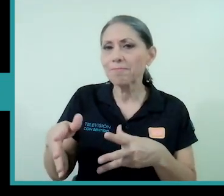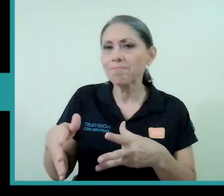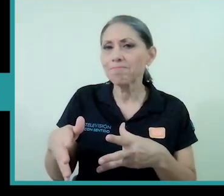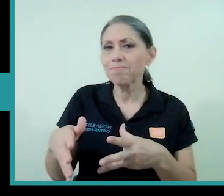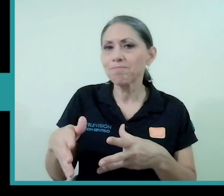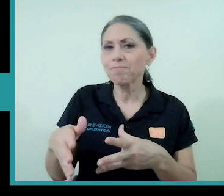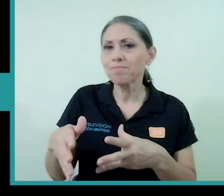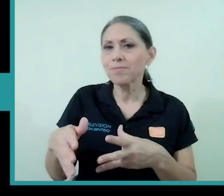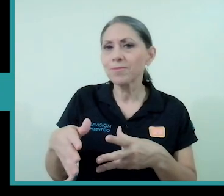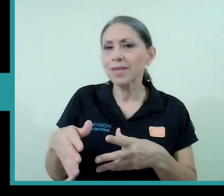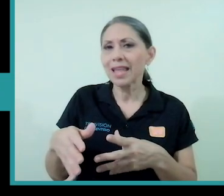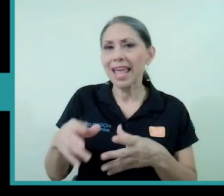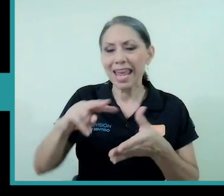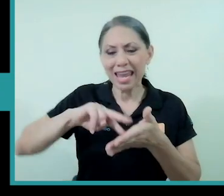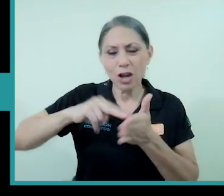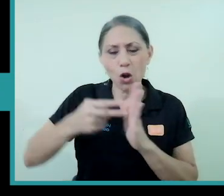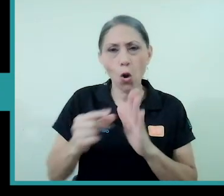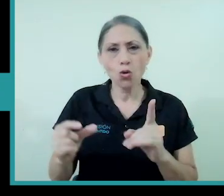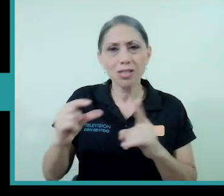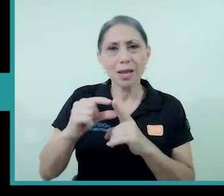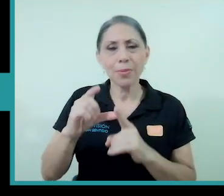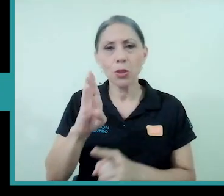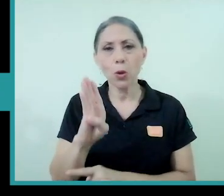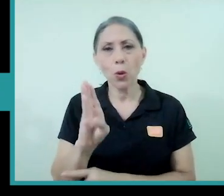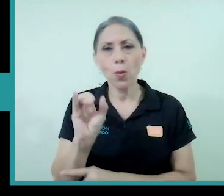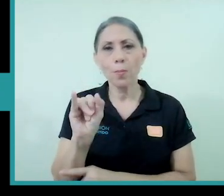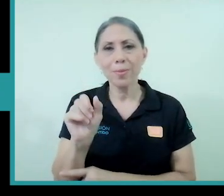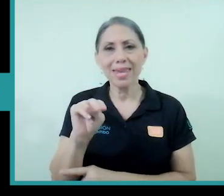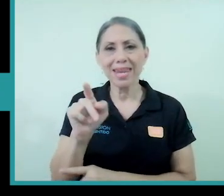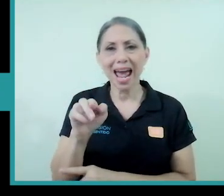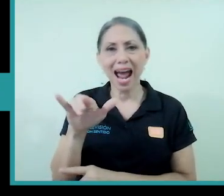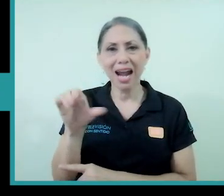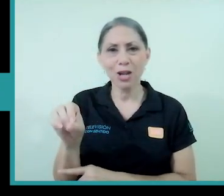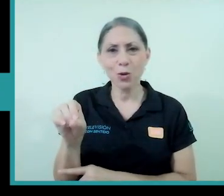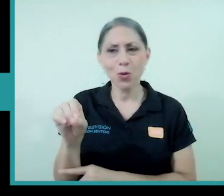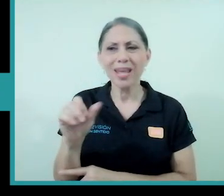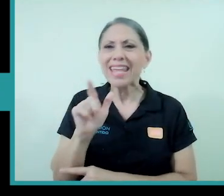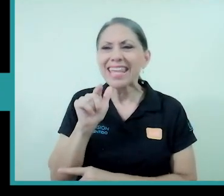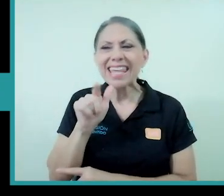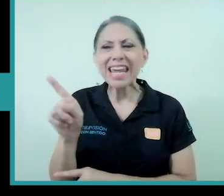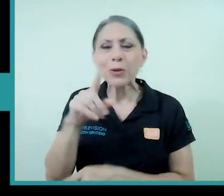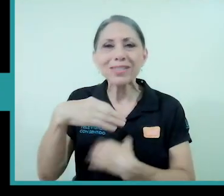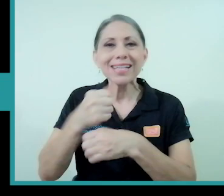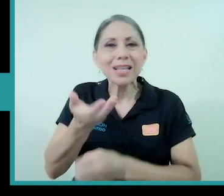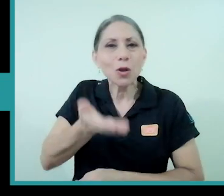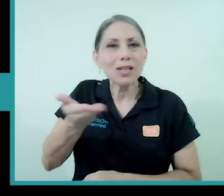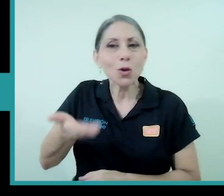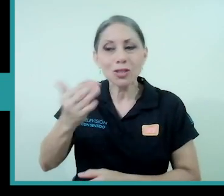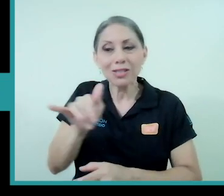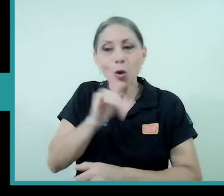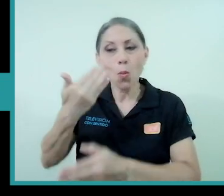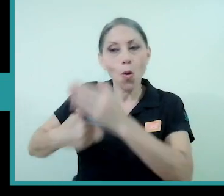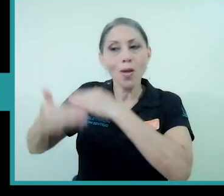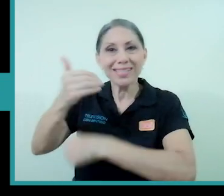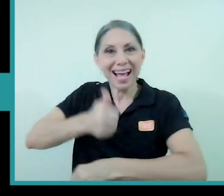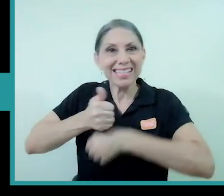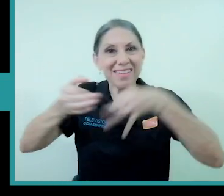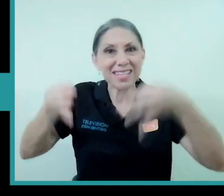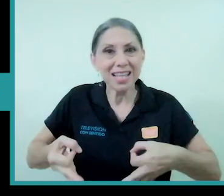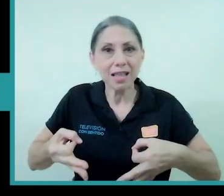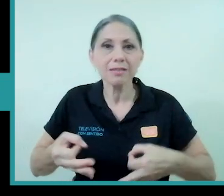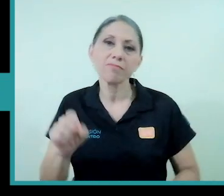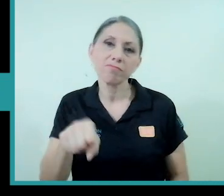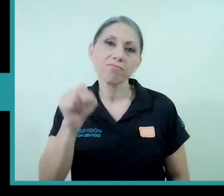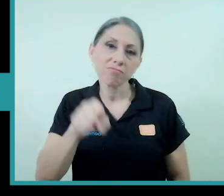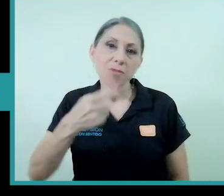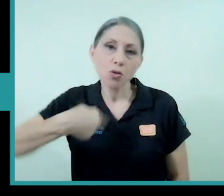dentro del concepto binario que no está haciendo las cosas como estaban establecidas ¿verdad? y efectivamente somos las mujeres porque los